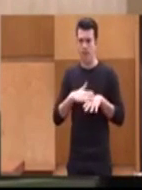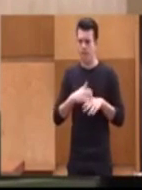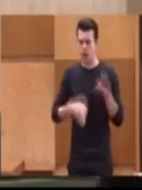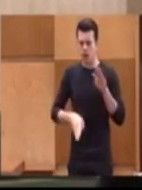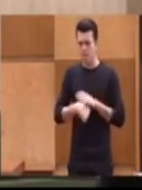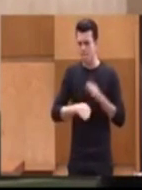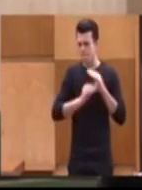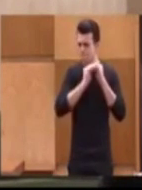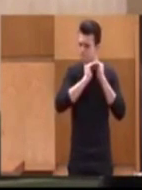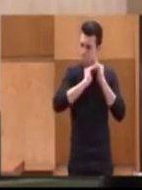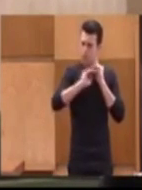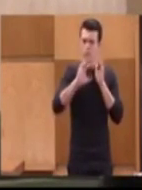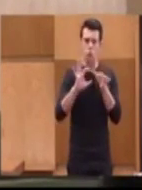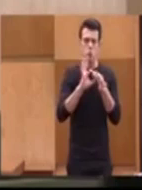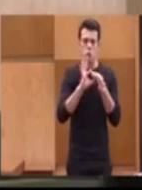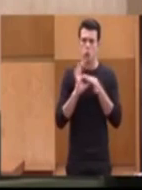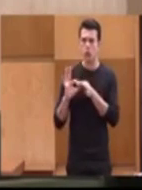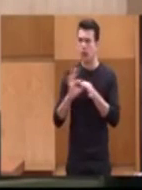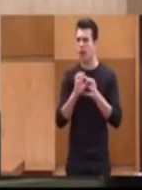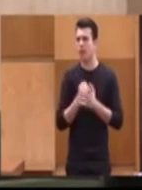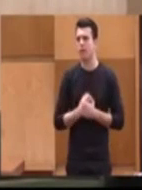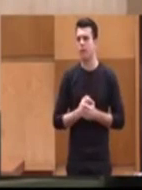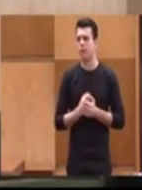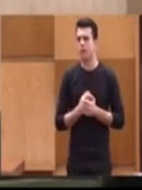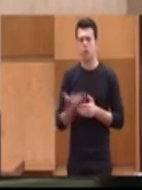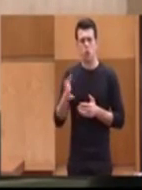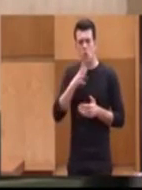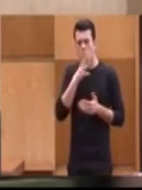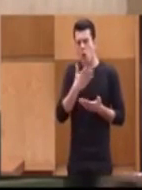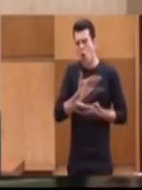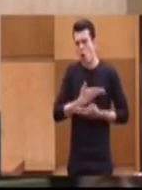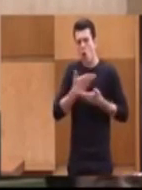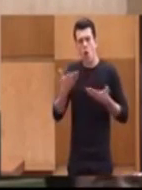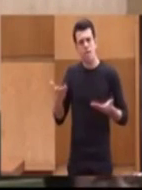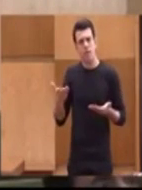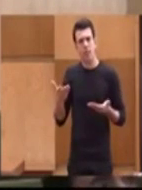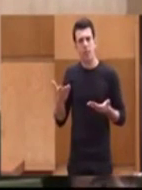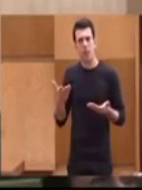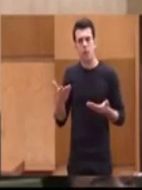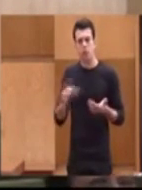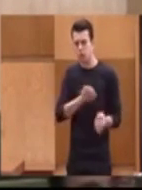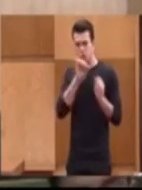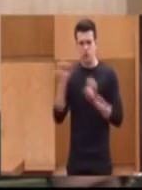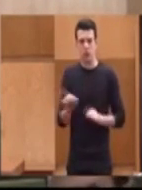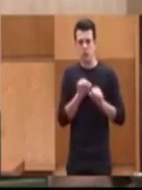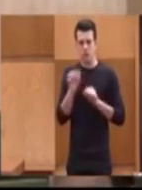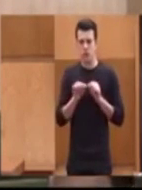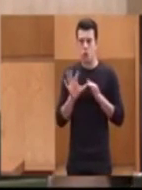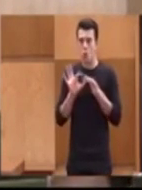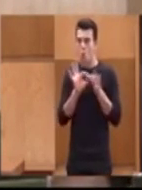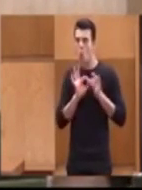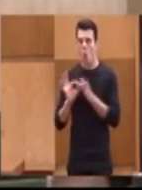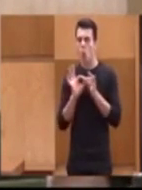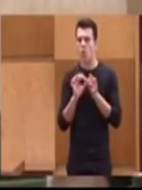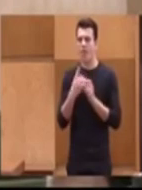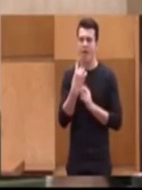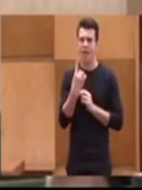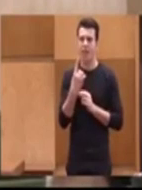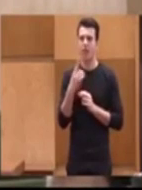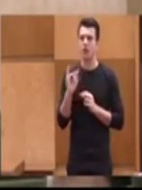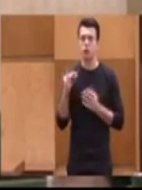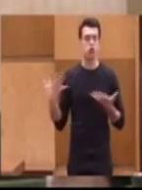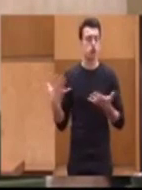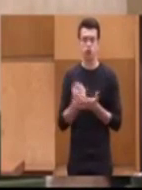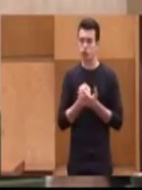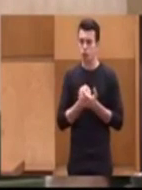mantener la unidad entre ellas? ¿Por qué confiamos en contar, defendiendo esta unidad entre las organizaciones y todas aquellas que